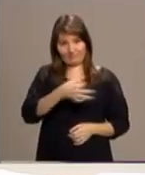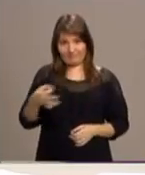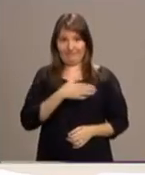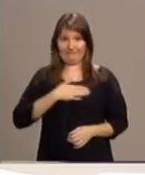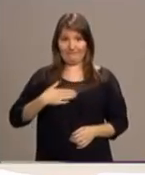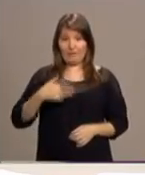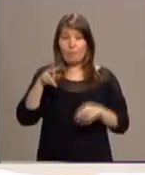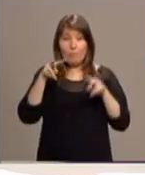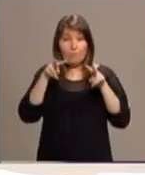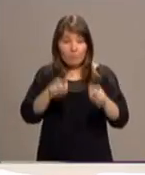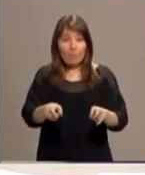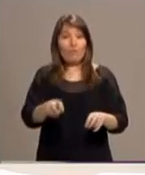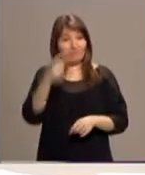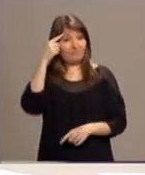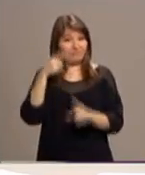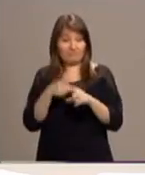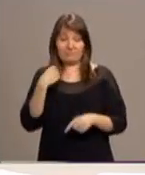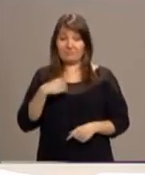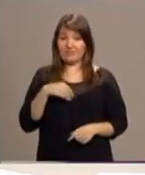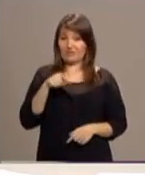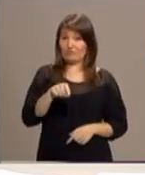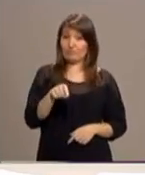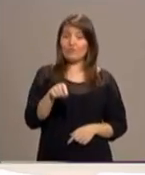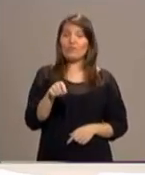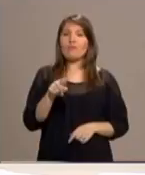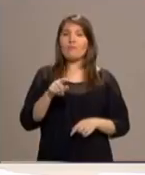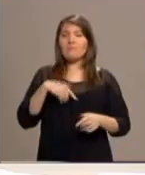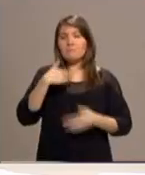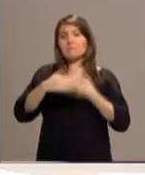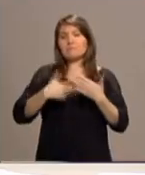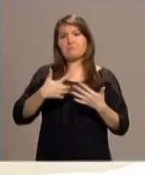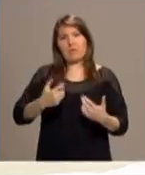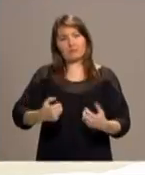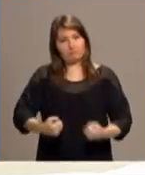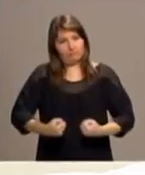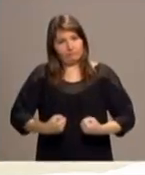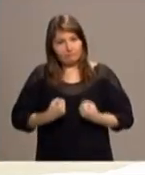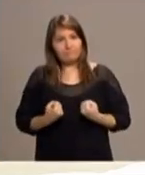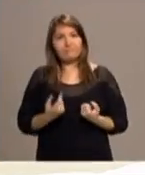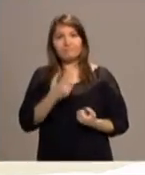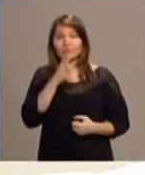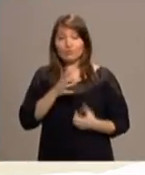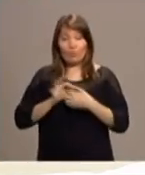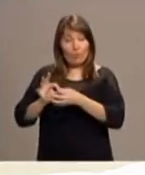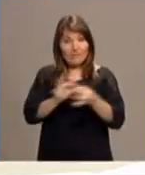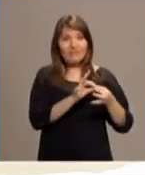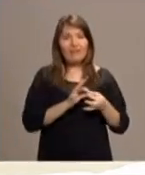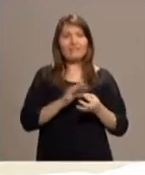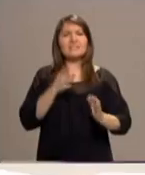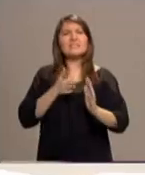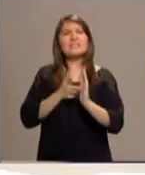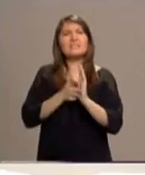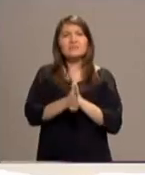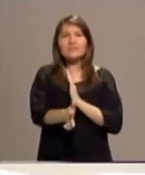se empezó también con esta idea y tomó fuerza más tarde de que la unidad que buscamos no es la unidad que